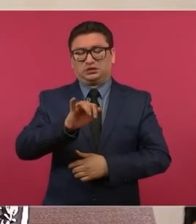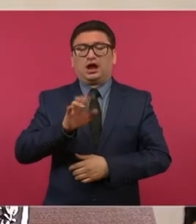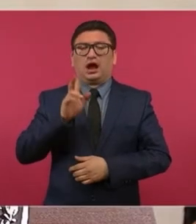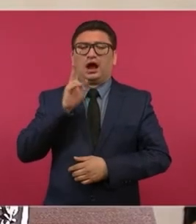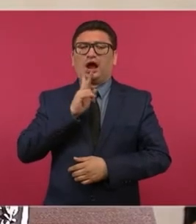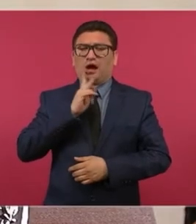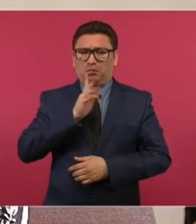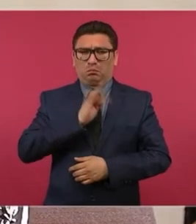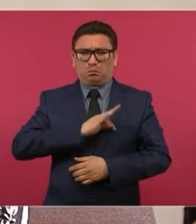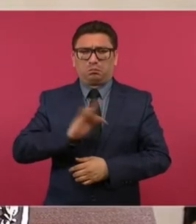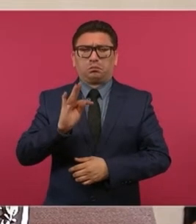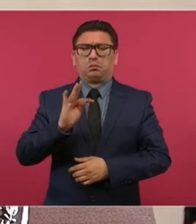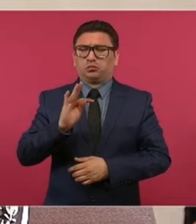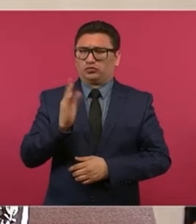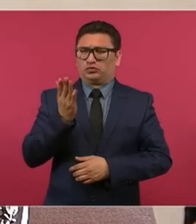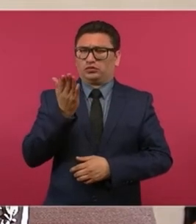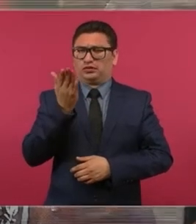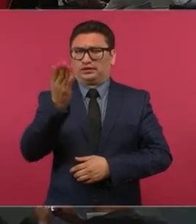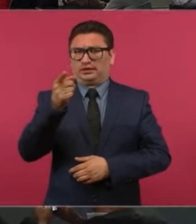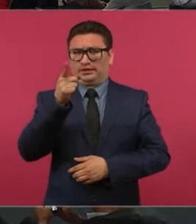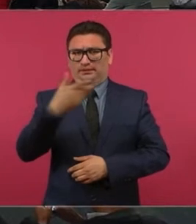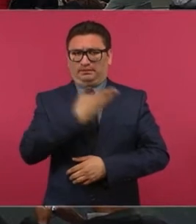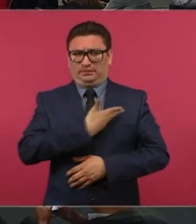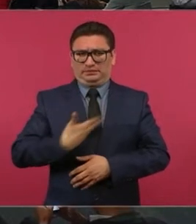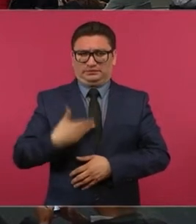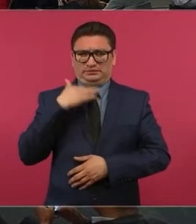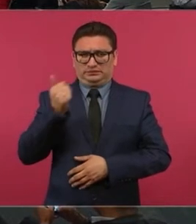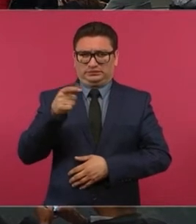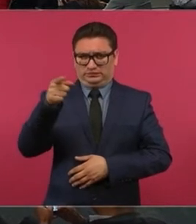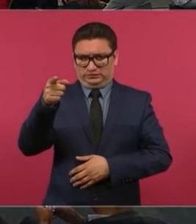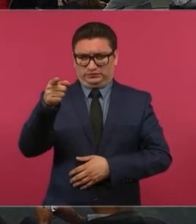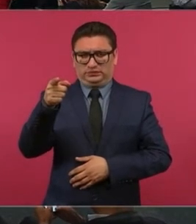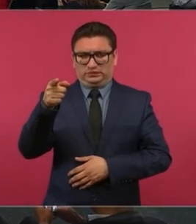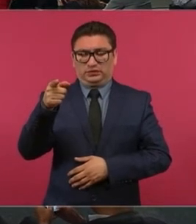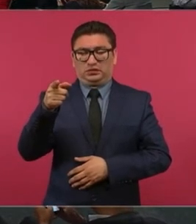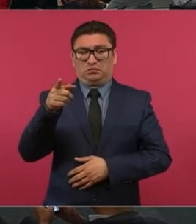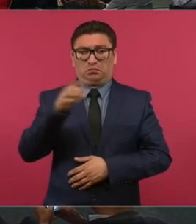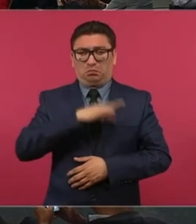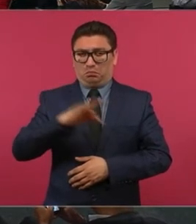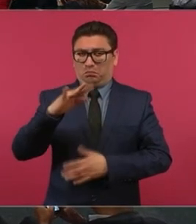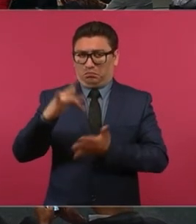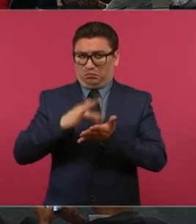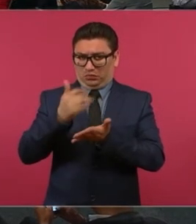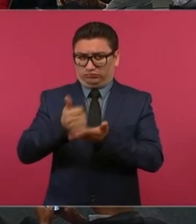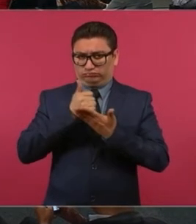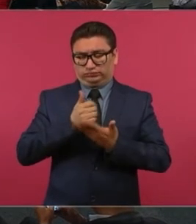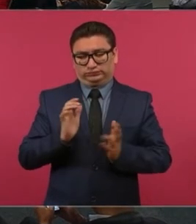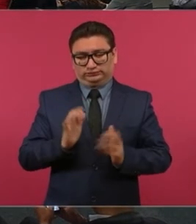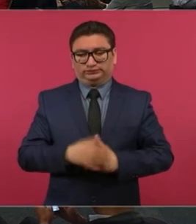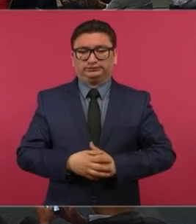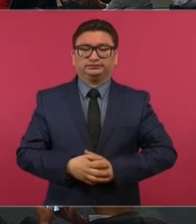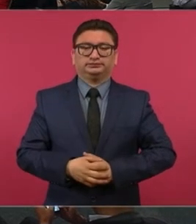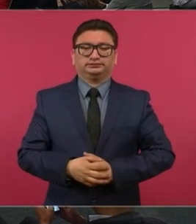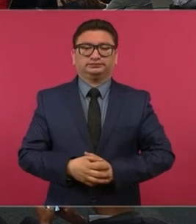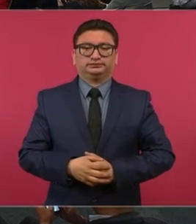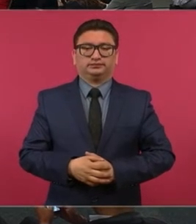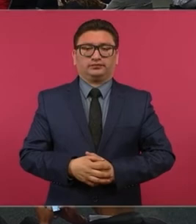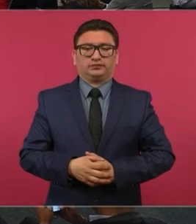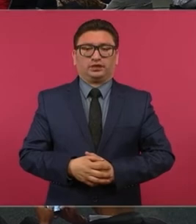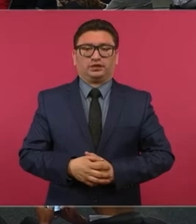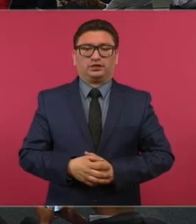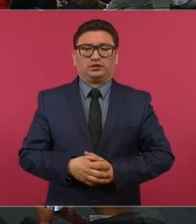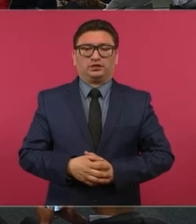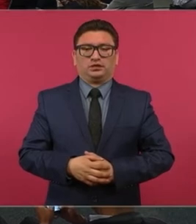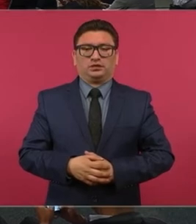pedir al presidente de Alemania que nos ayude, tenemos